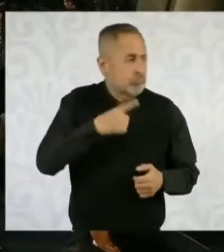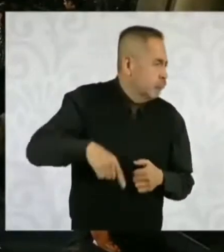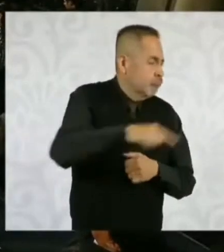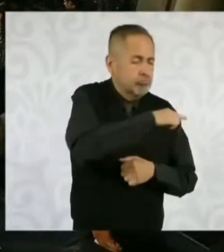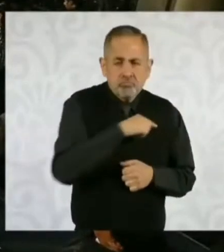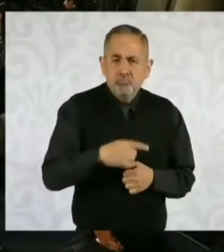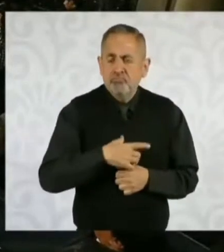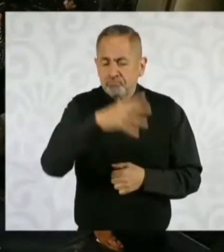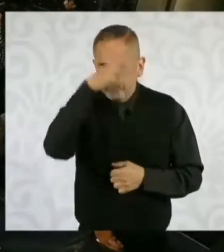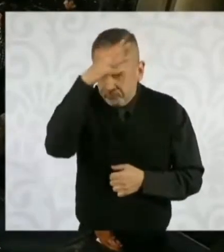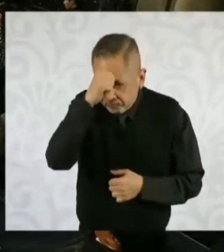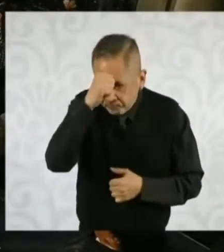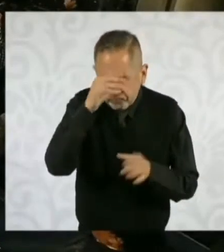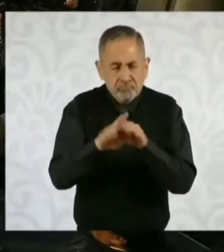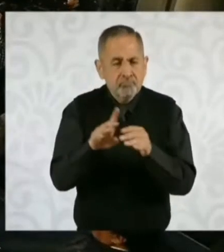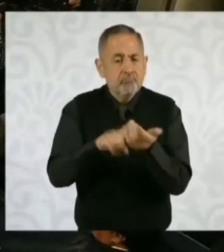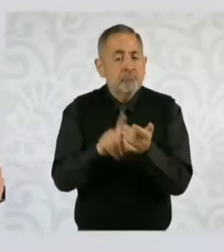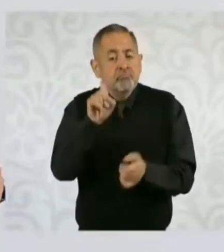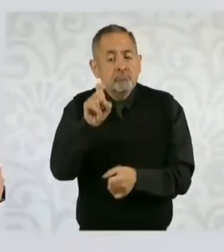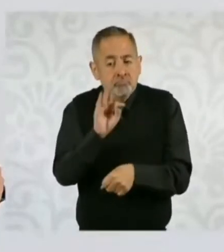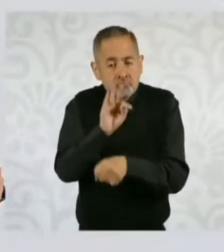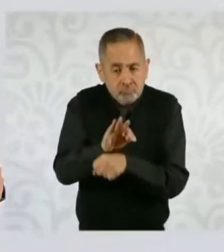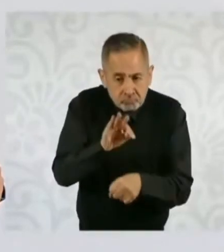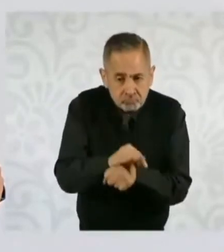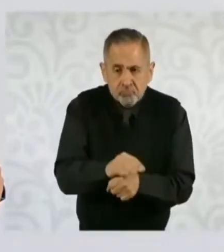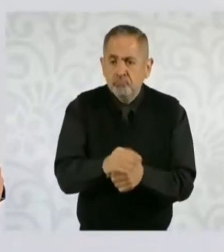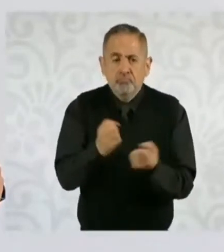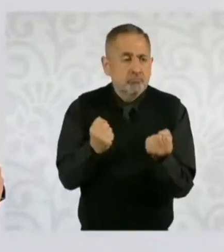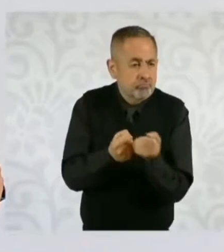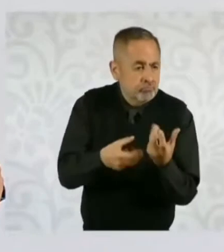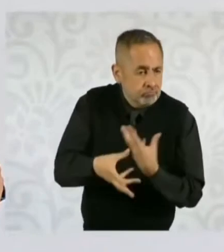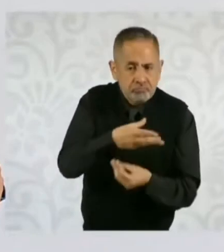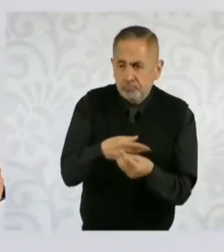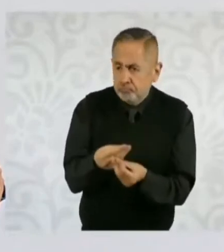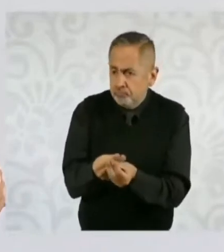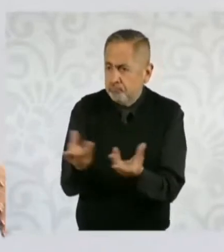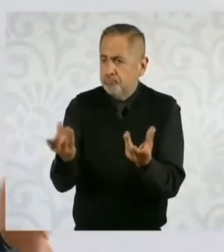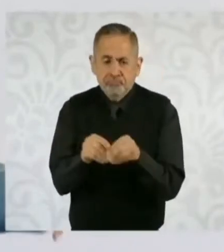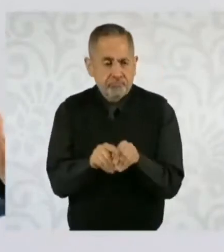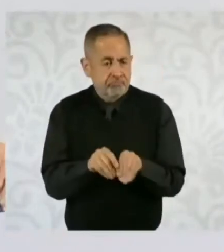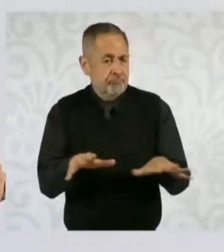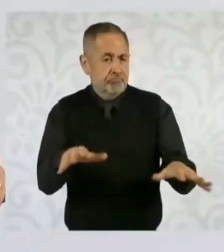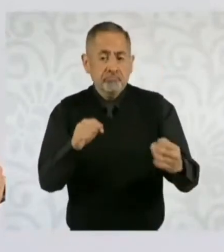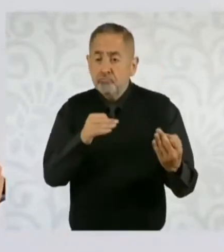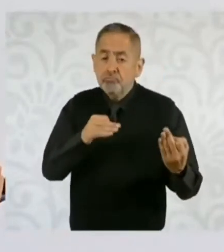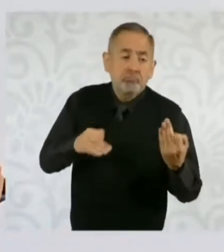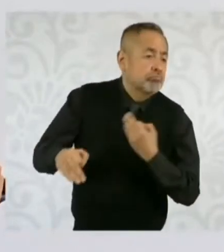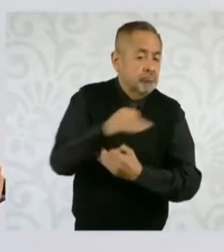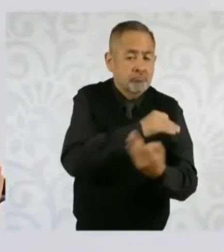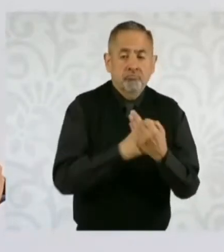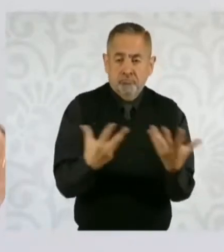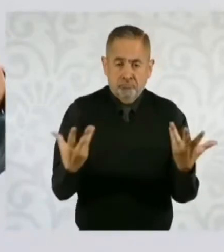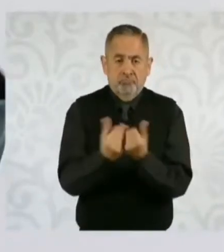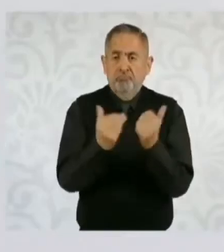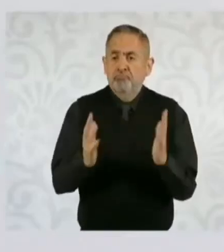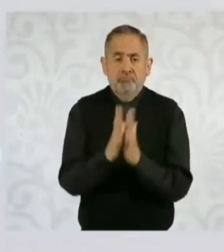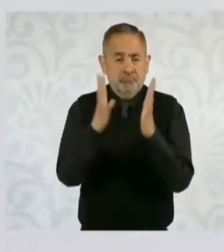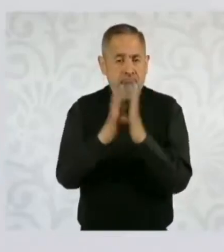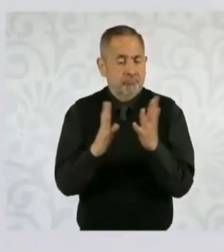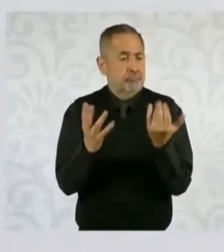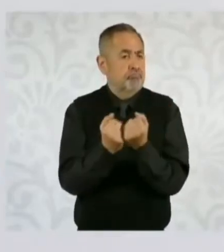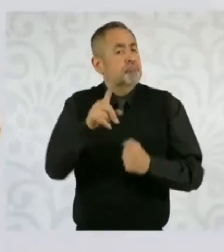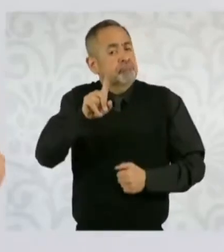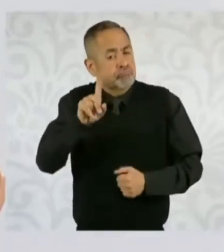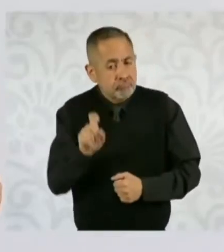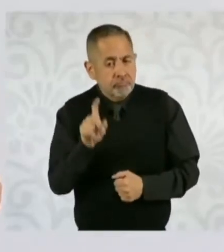de protección hídrica, de sustentabilidad hídrica, donde todos participemos y que de